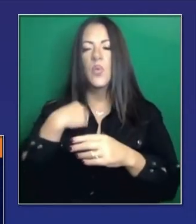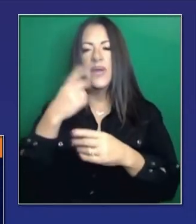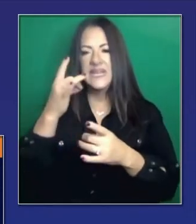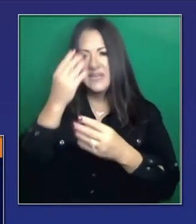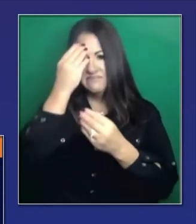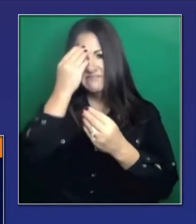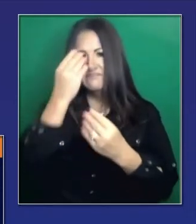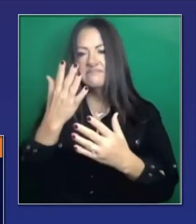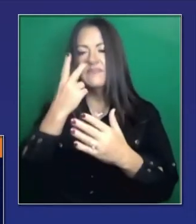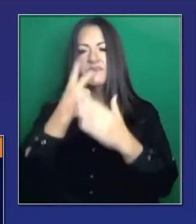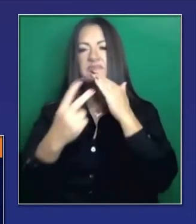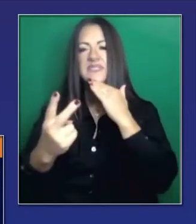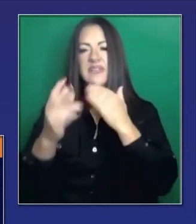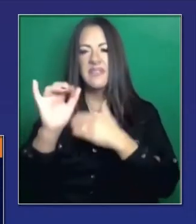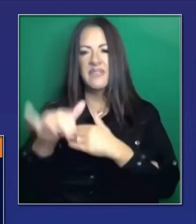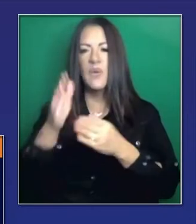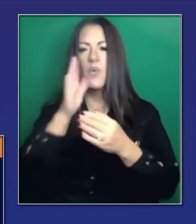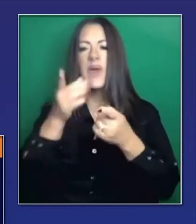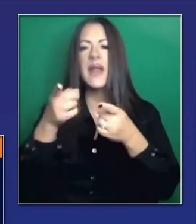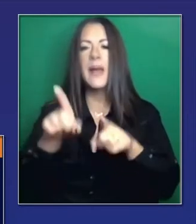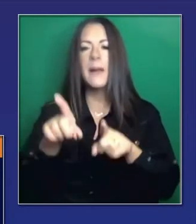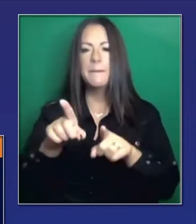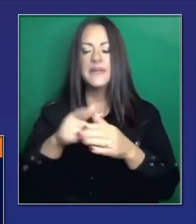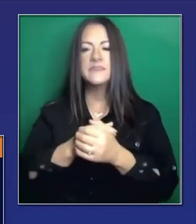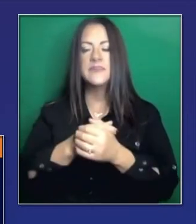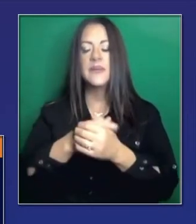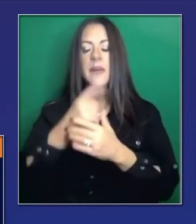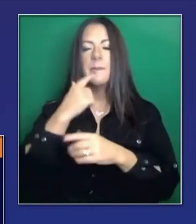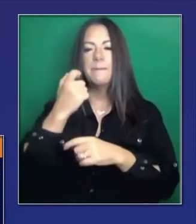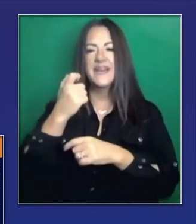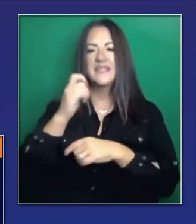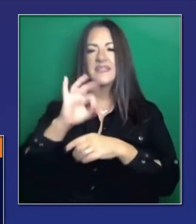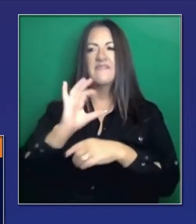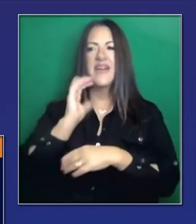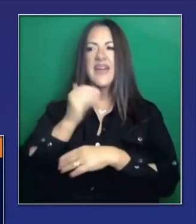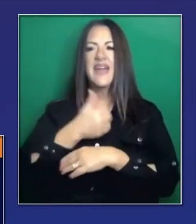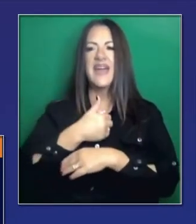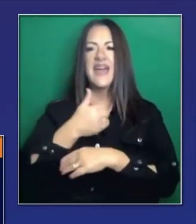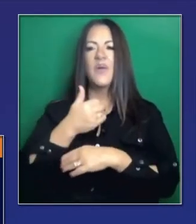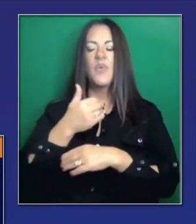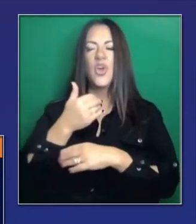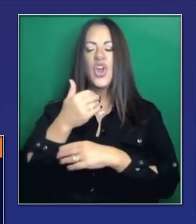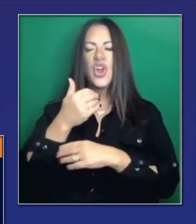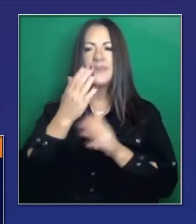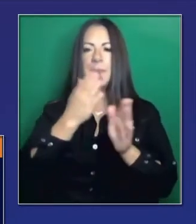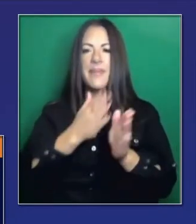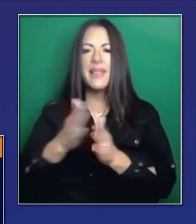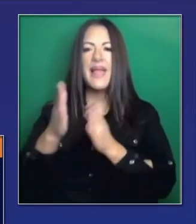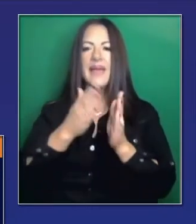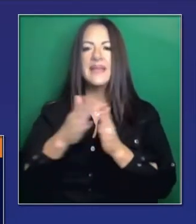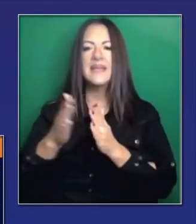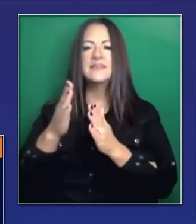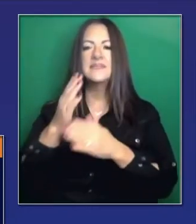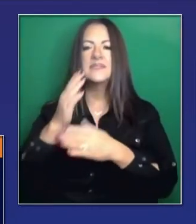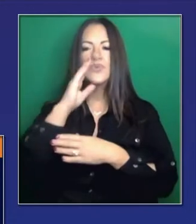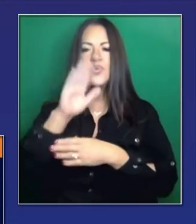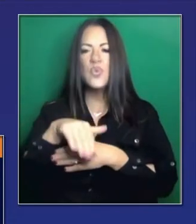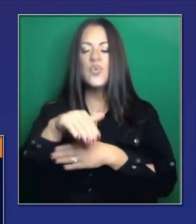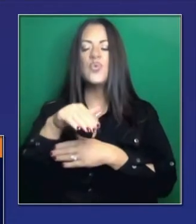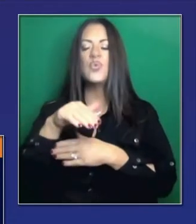Hemos, en base a nuestros propios planes, nuestros propios